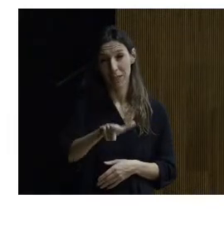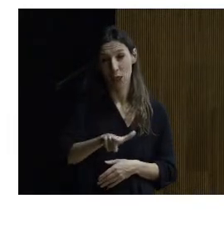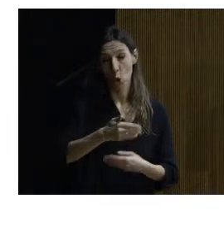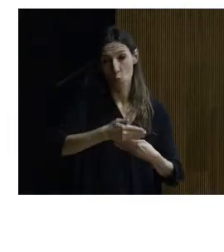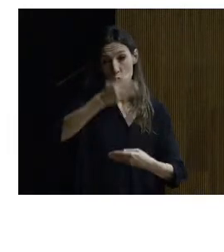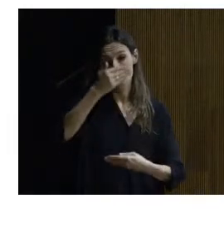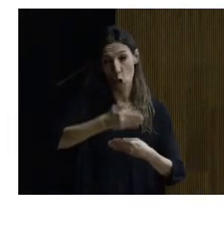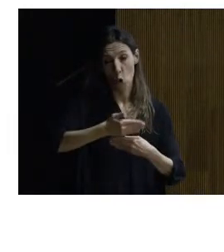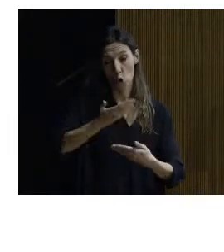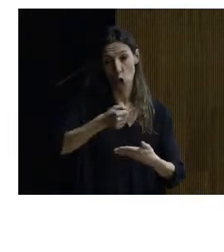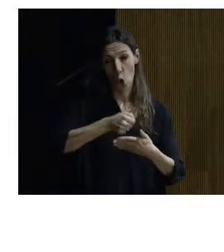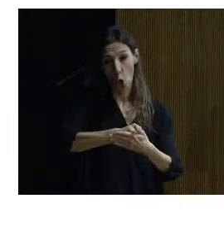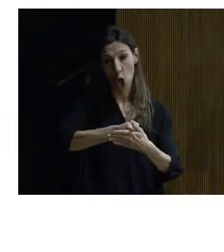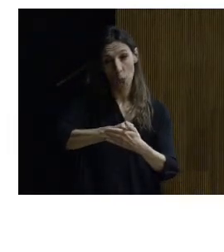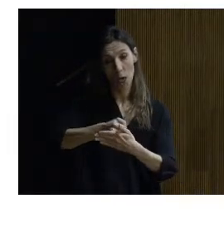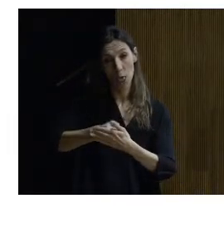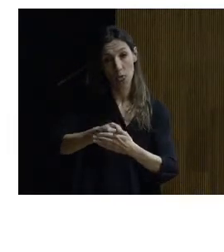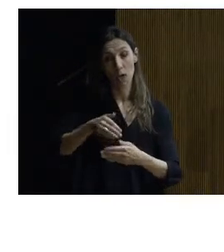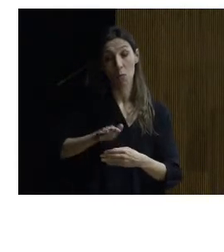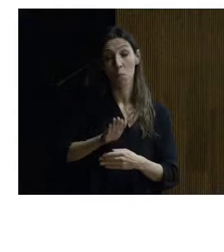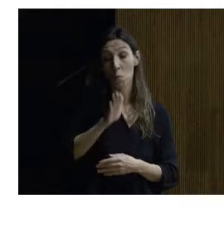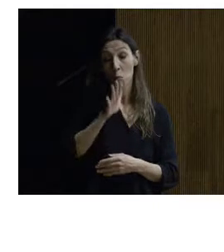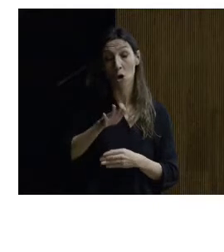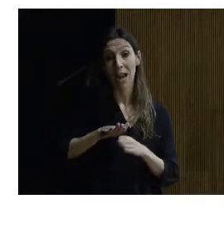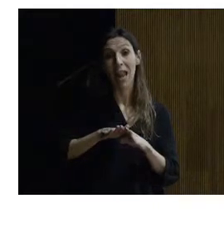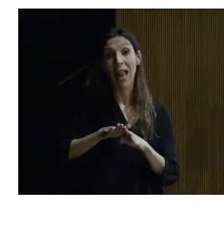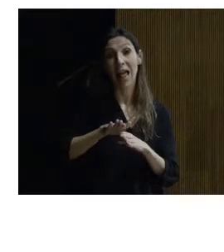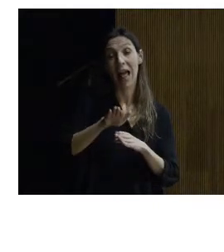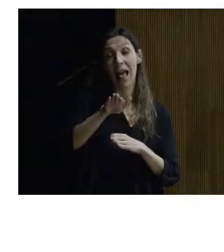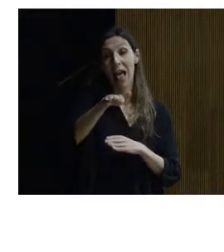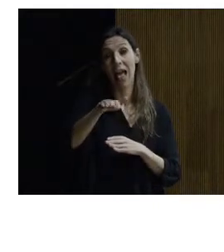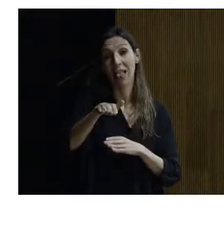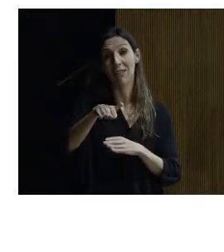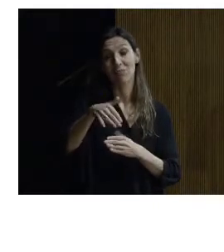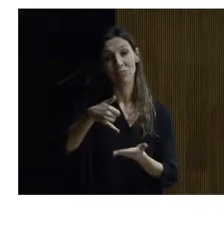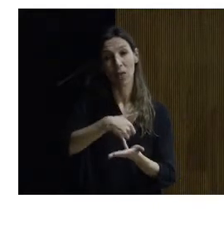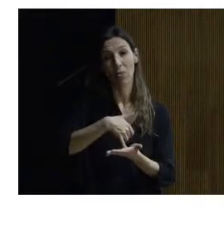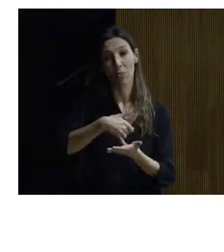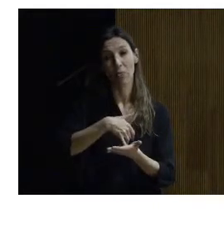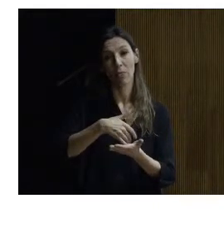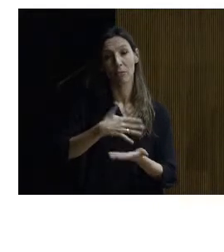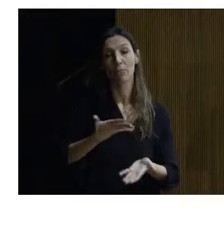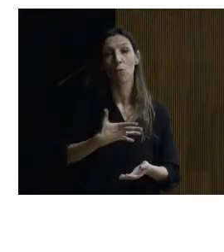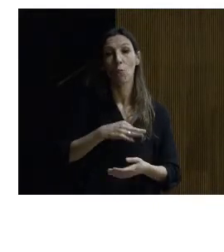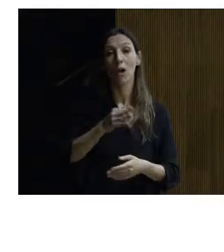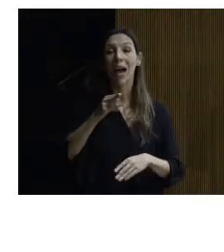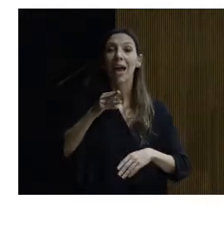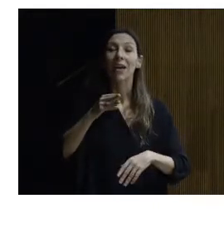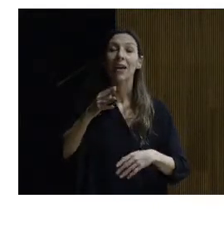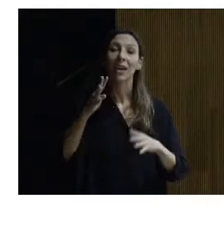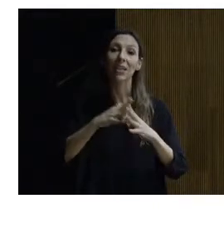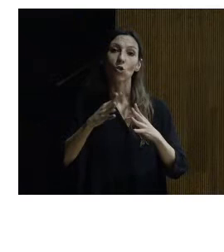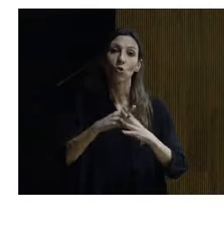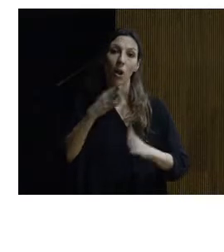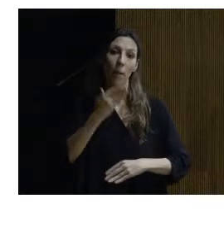contención de esa ladera inestable ¿no? decimos bueno puesto que va a existir hay una serie de muros ¿no? con una estructura importante